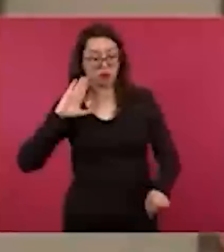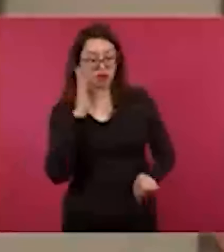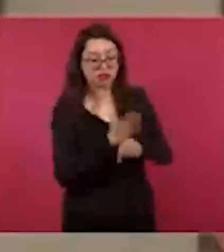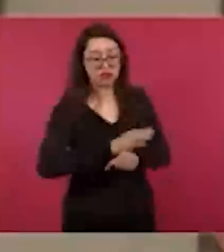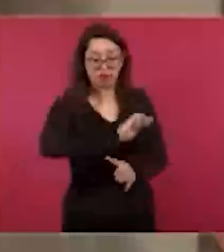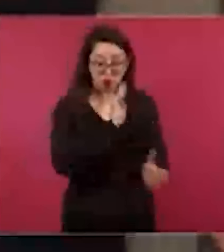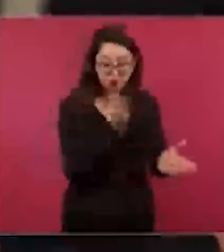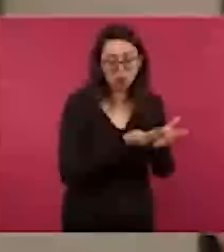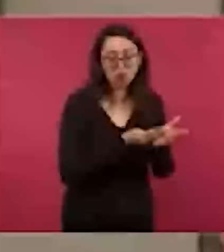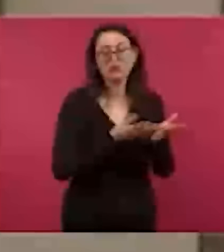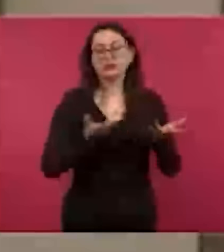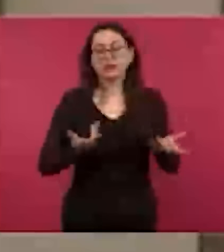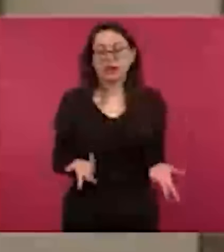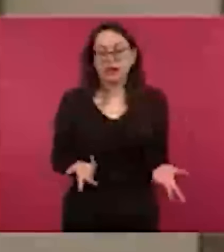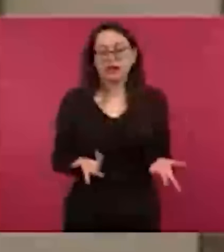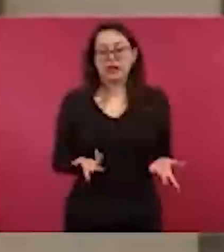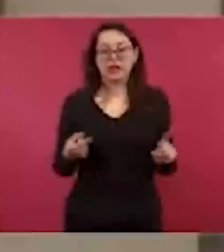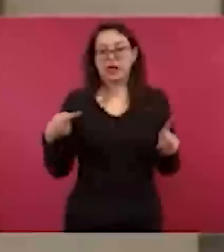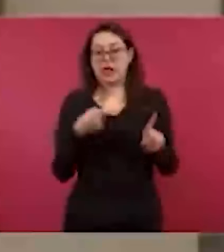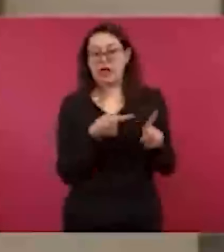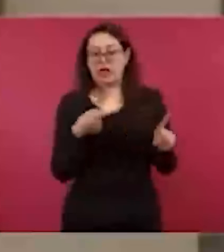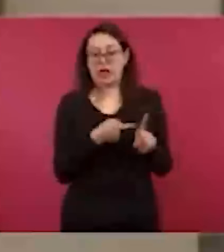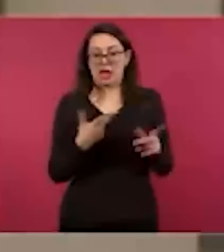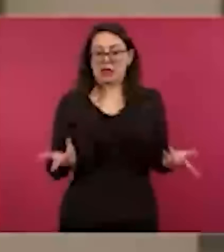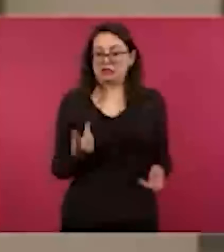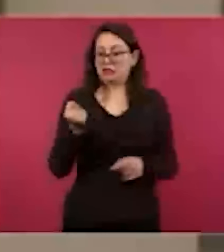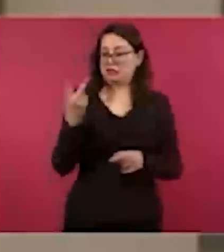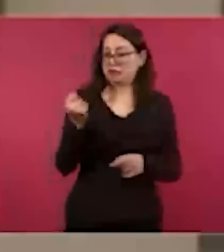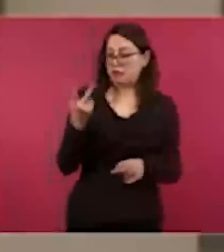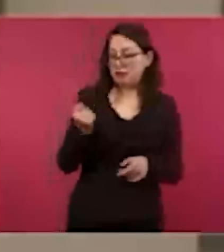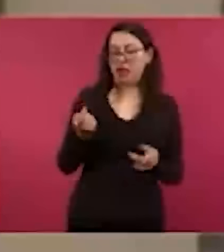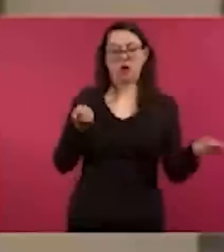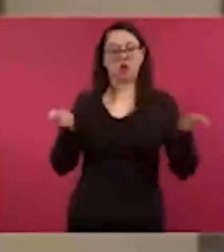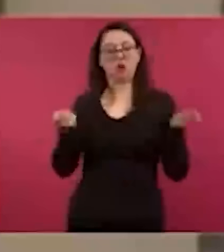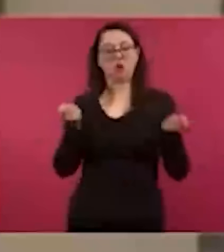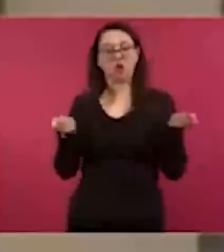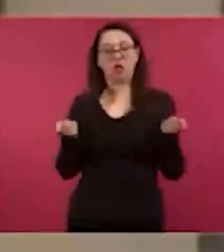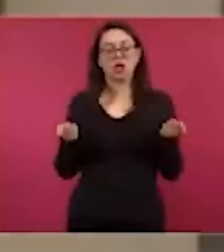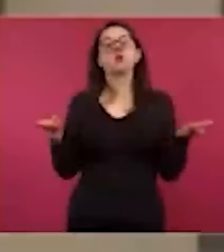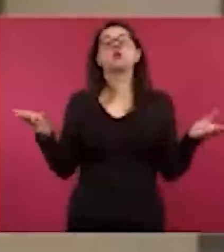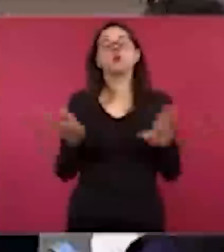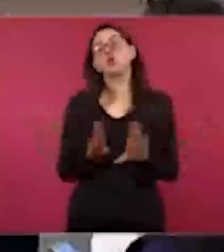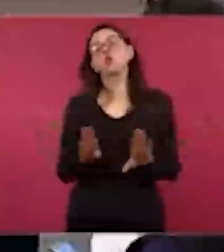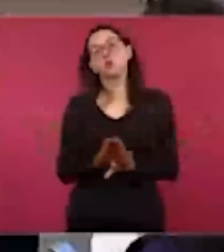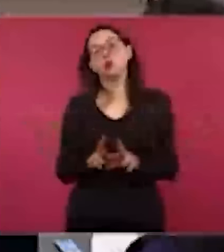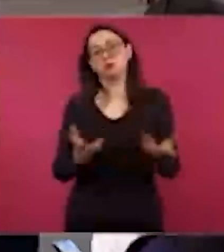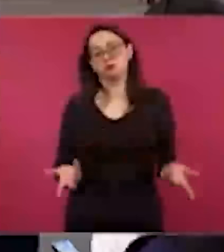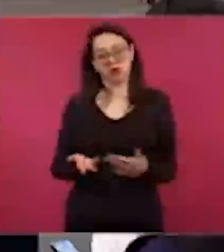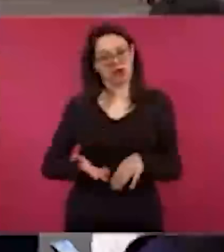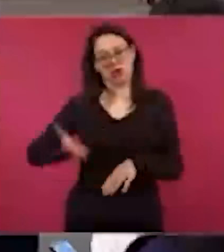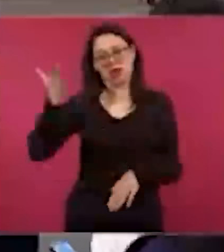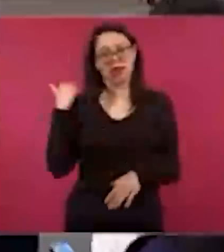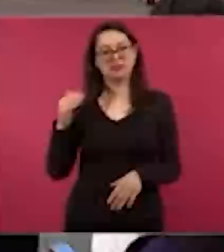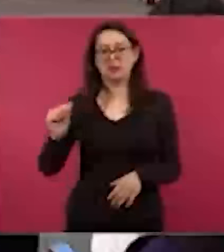o había algo, además de que él obtuvo esos canales de una manera oportunista,